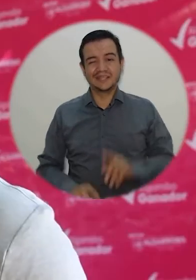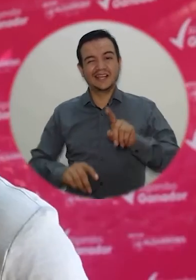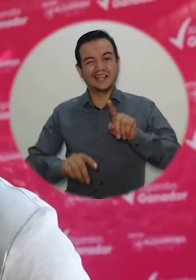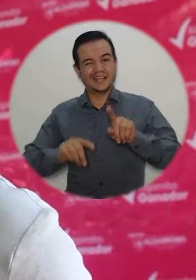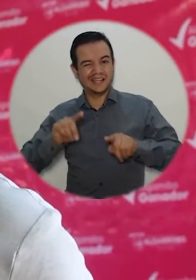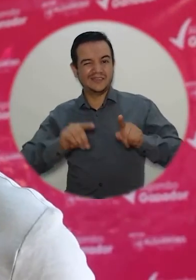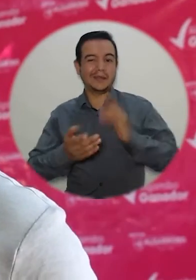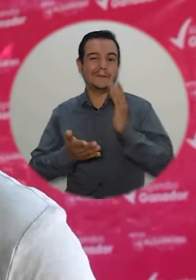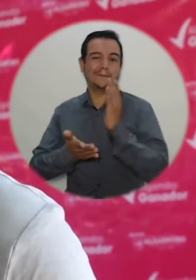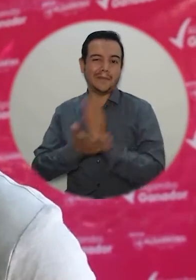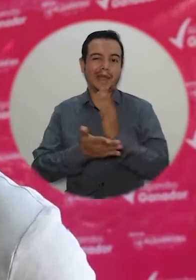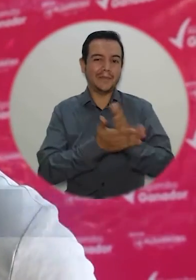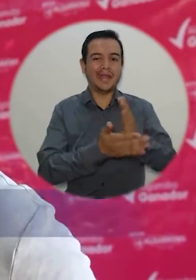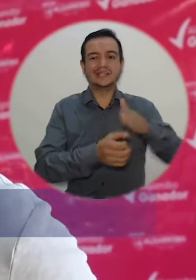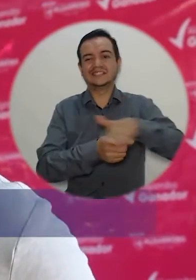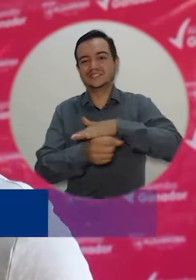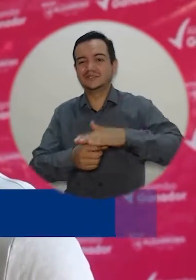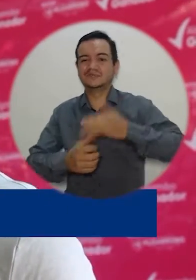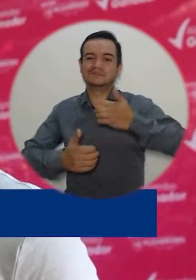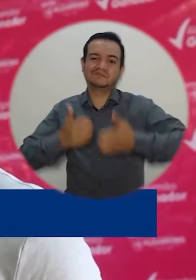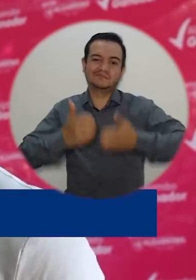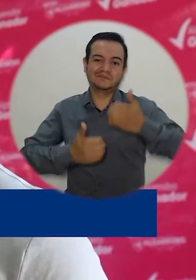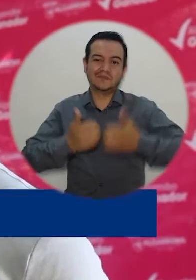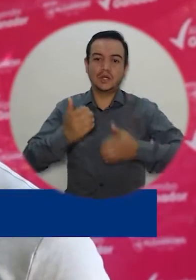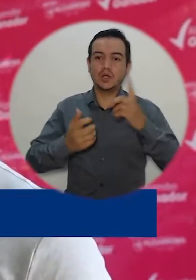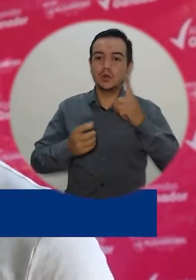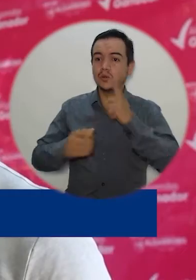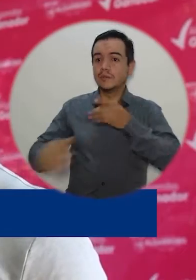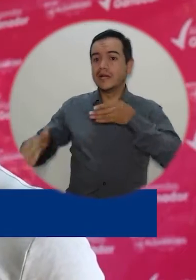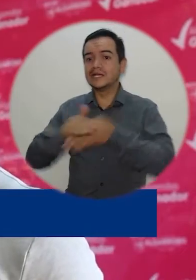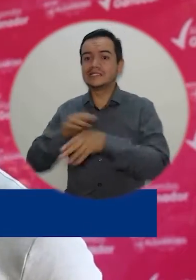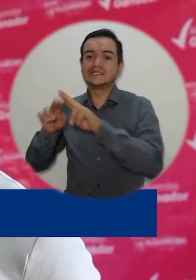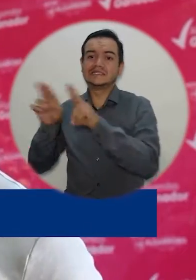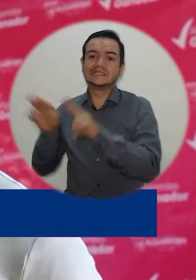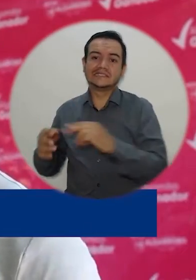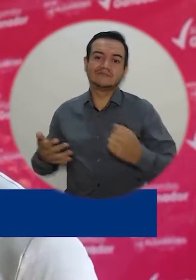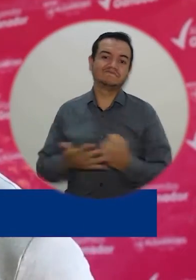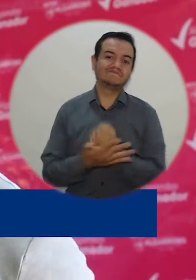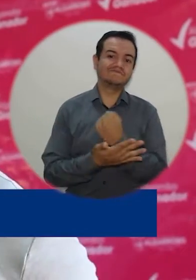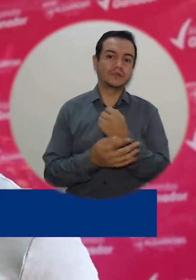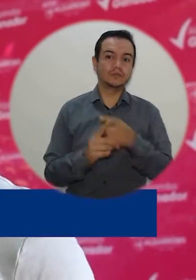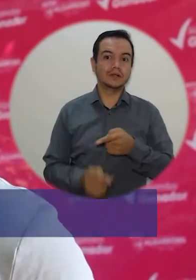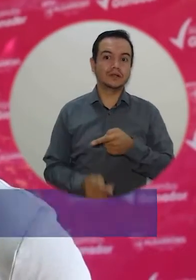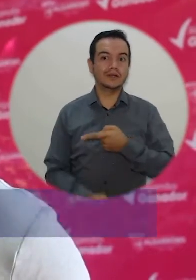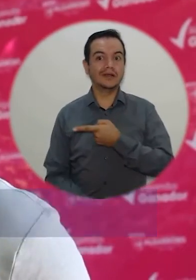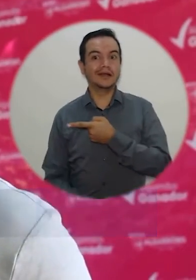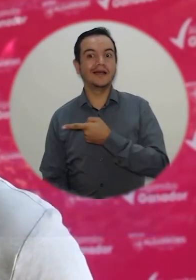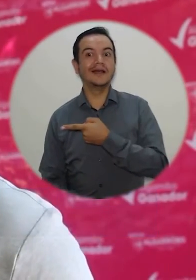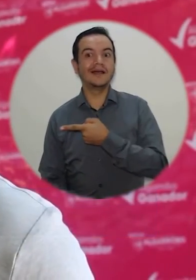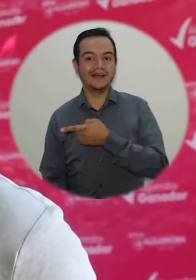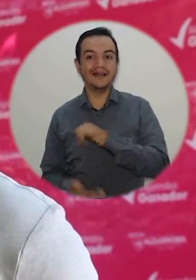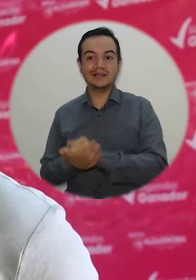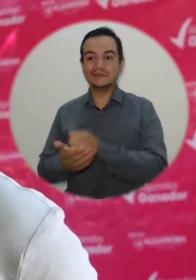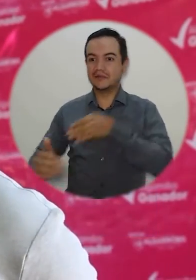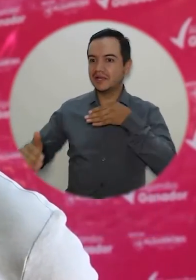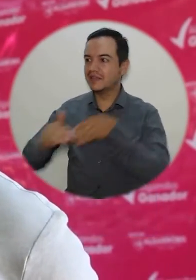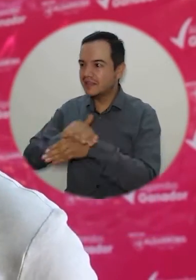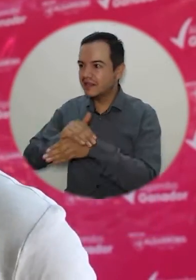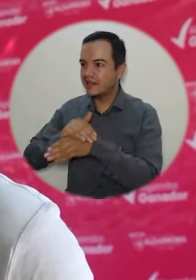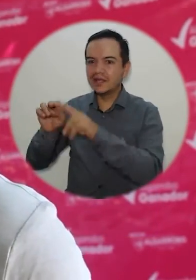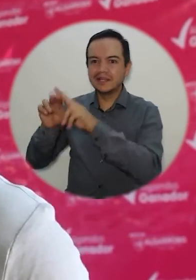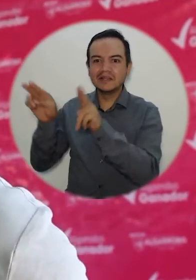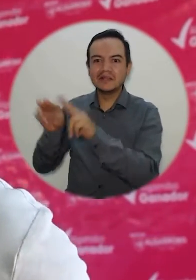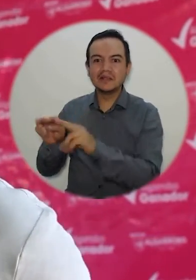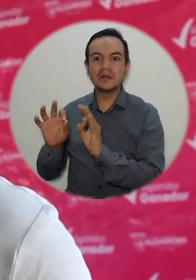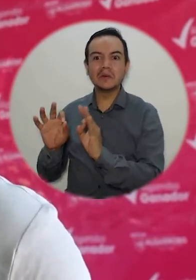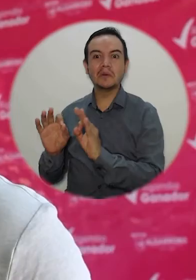Pues a veces se presentan dificultades con respecto a la accesibilidad del internet y allá tener un punto donde yo pueda